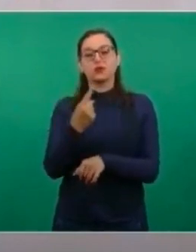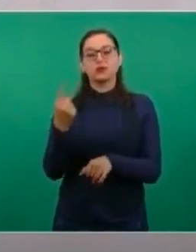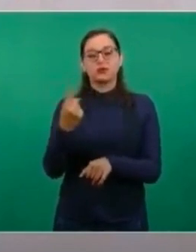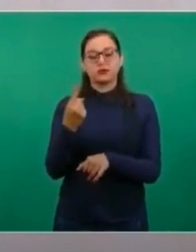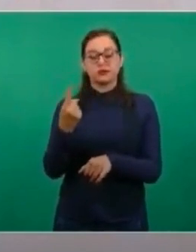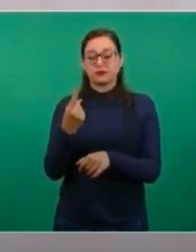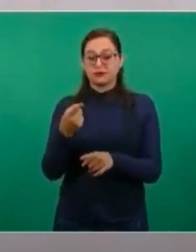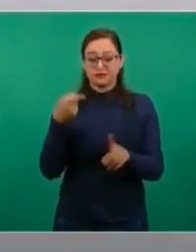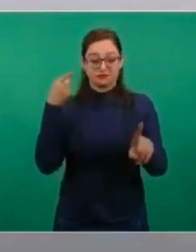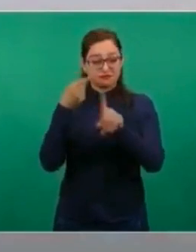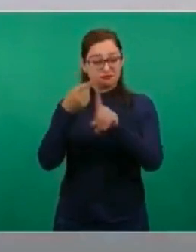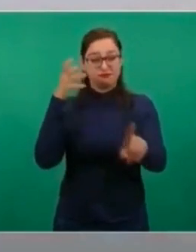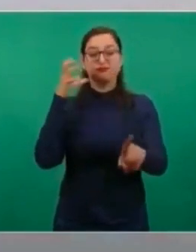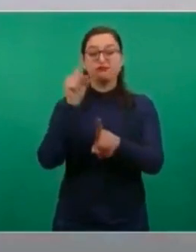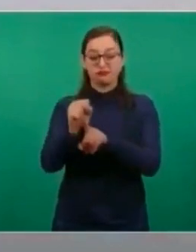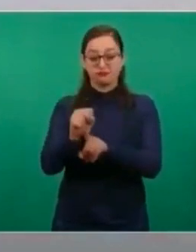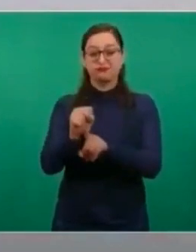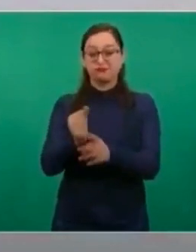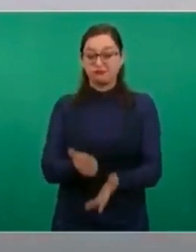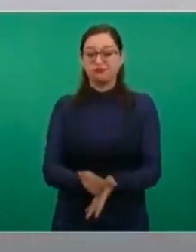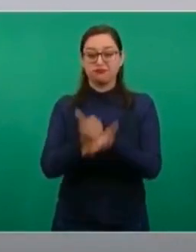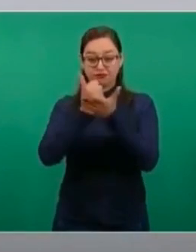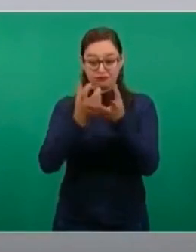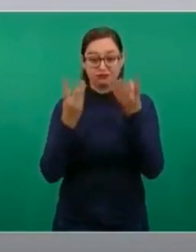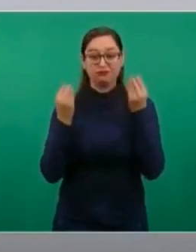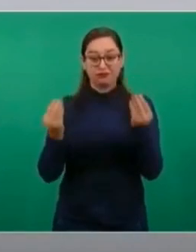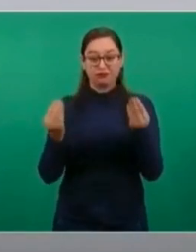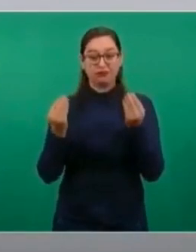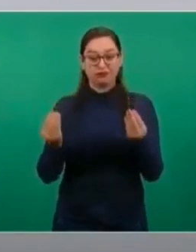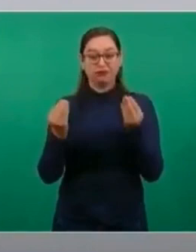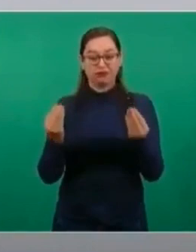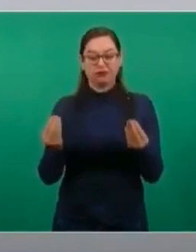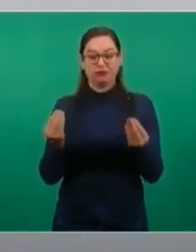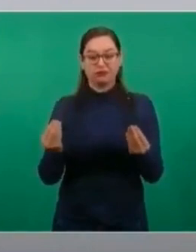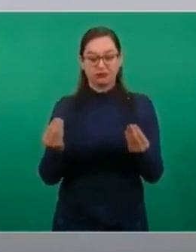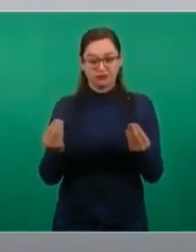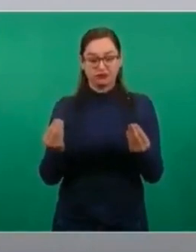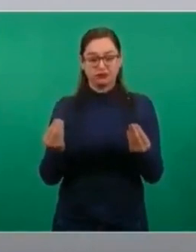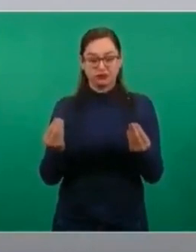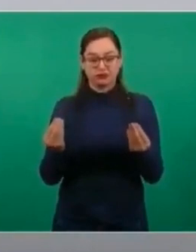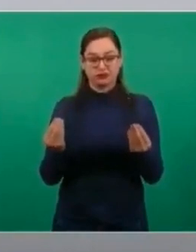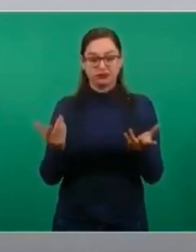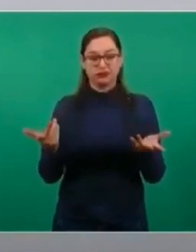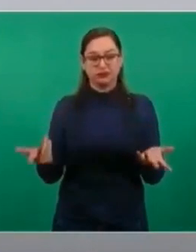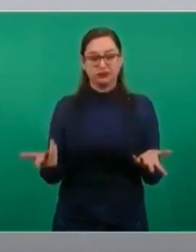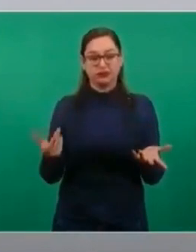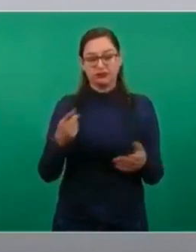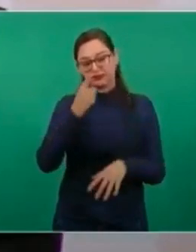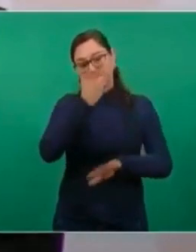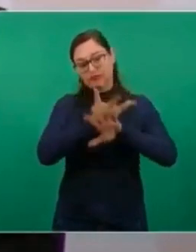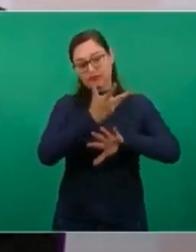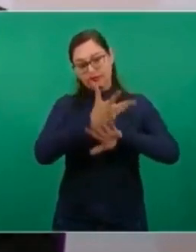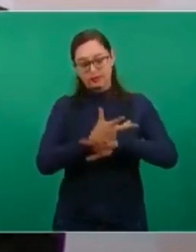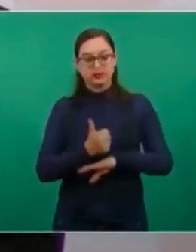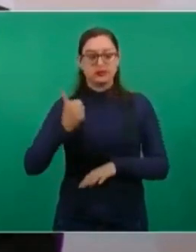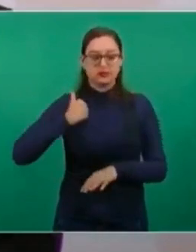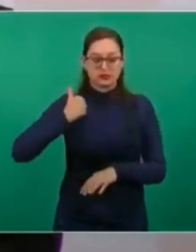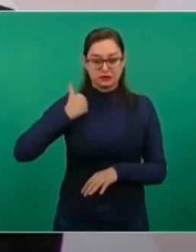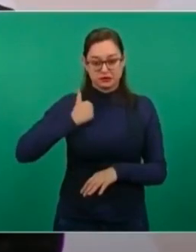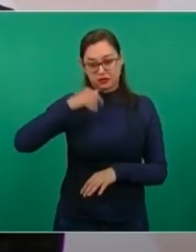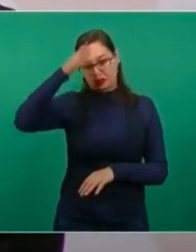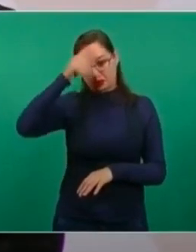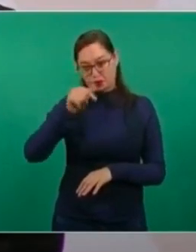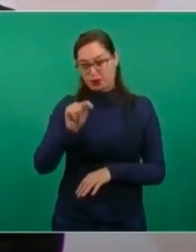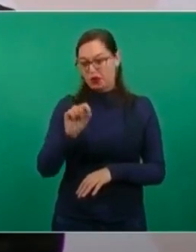ayuda mucho al país, el tratado con Estados Unidos y con